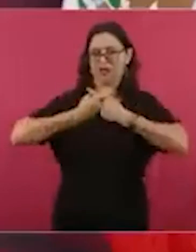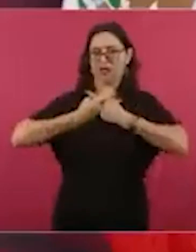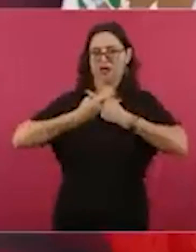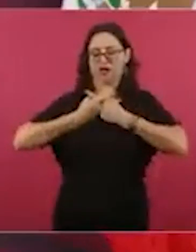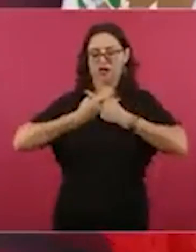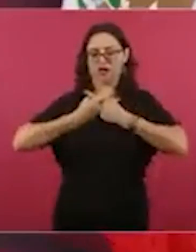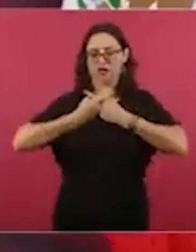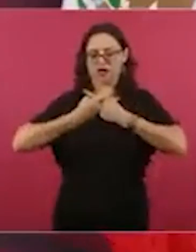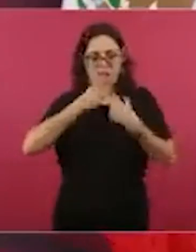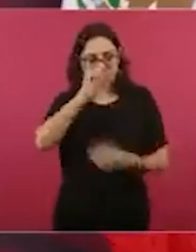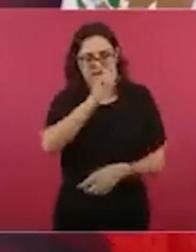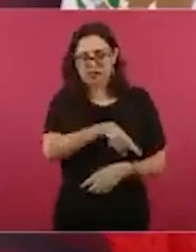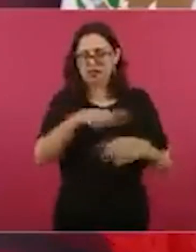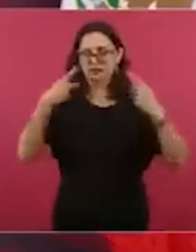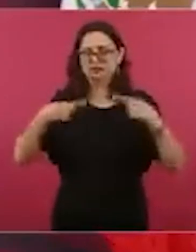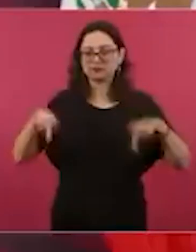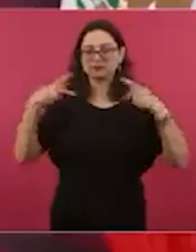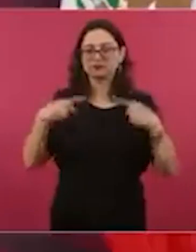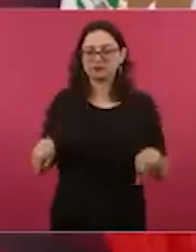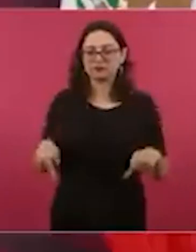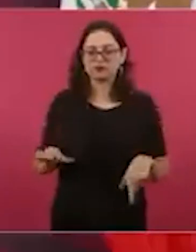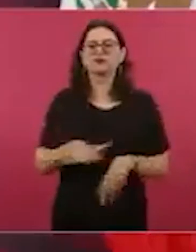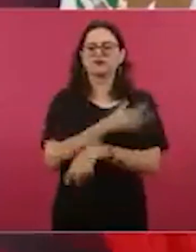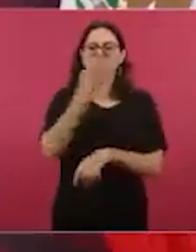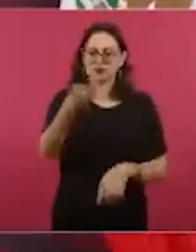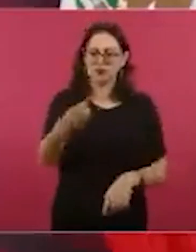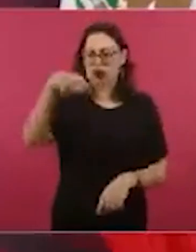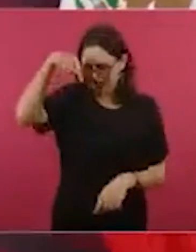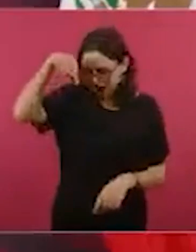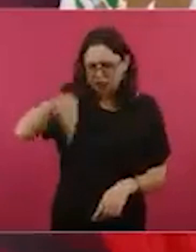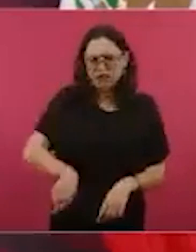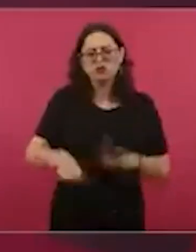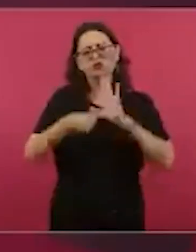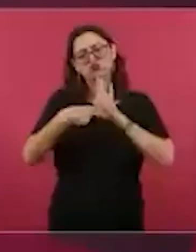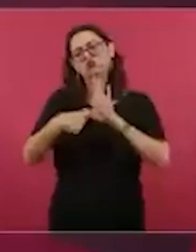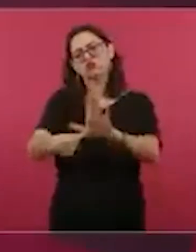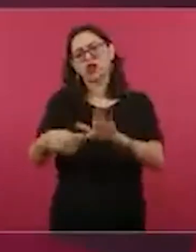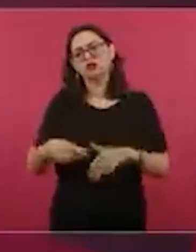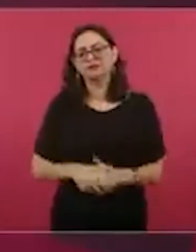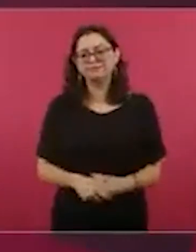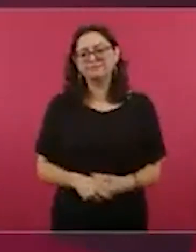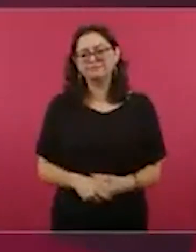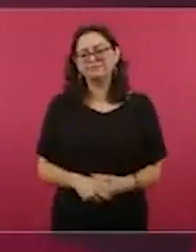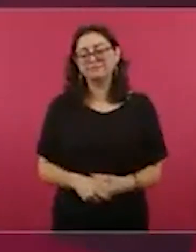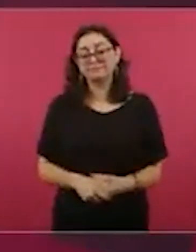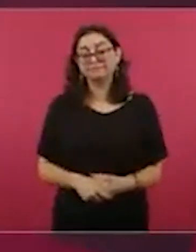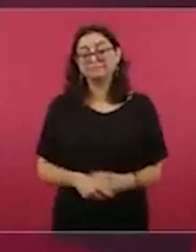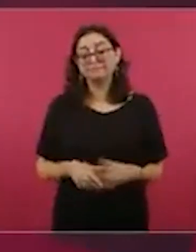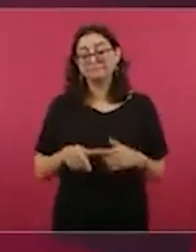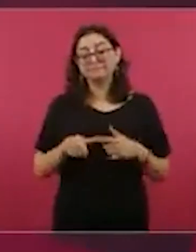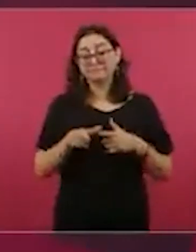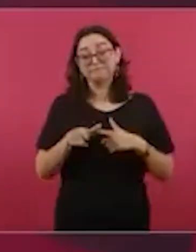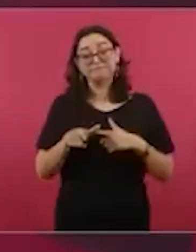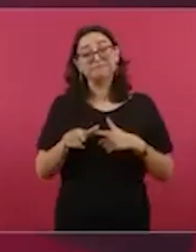AMLO compara al INE con la Santa Inquisición tras peticiones en la mañanera. El presidente de México, Andrés Manuel López